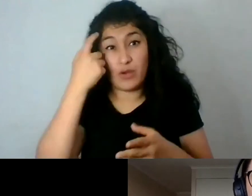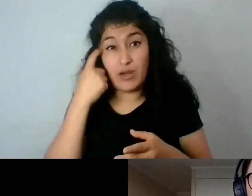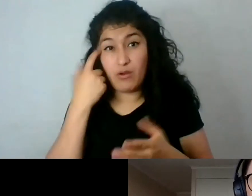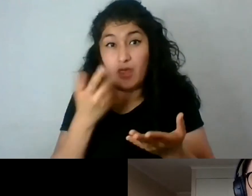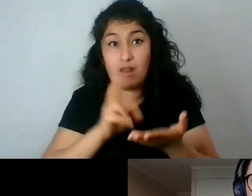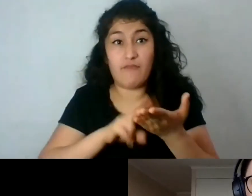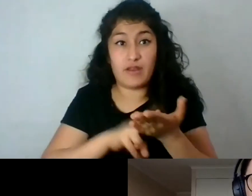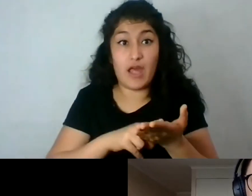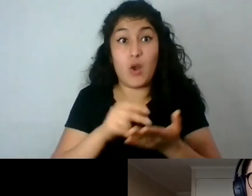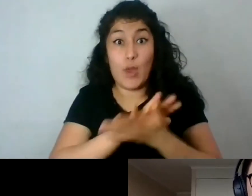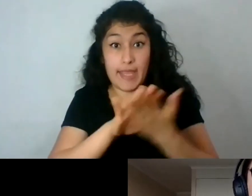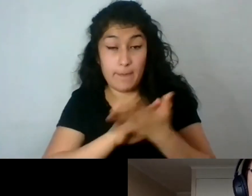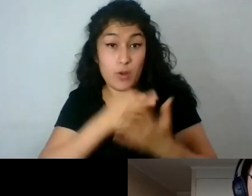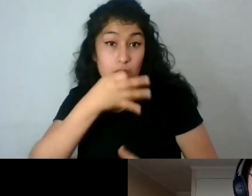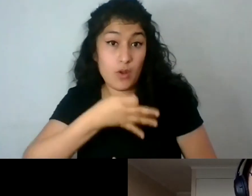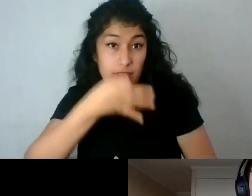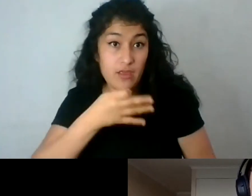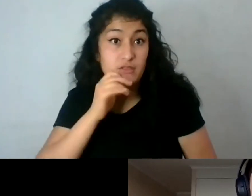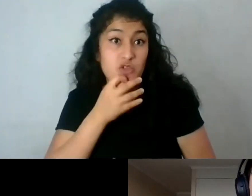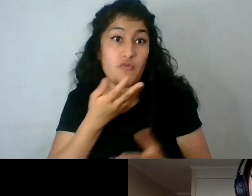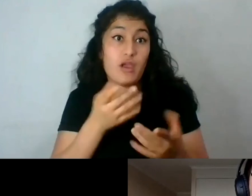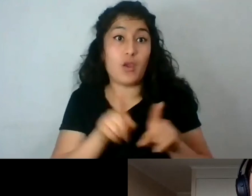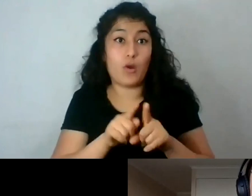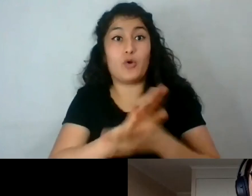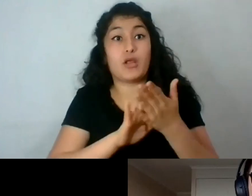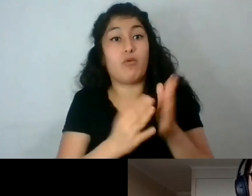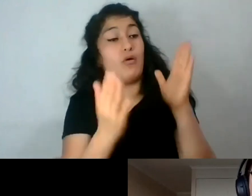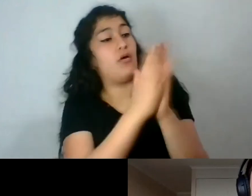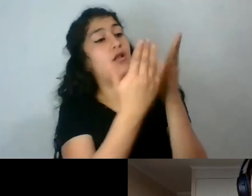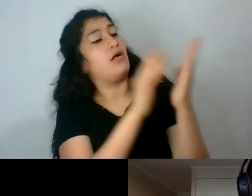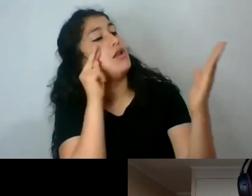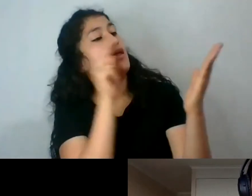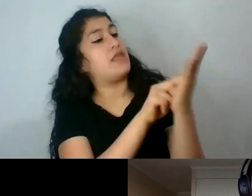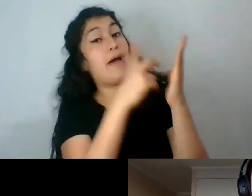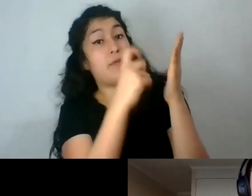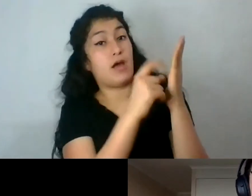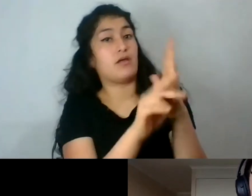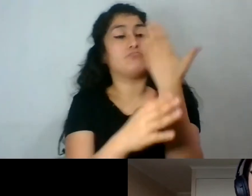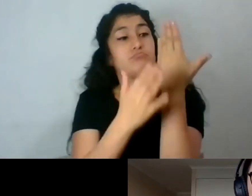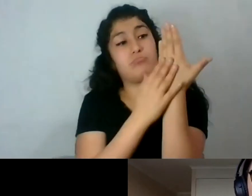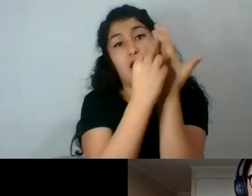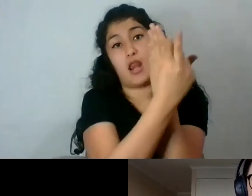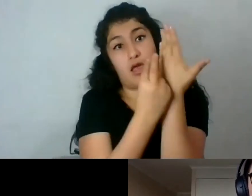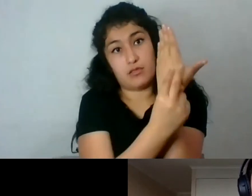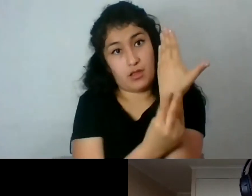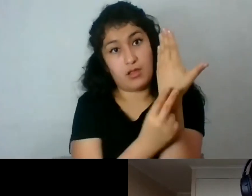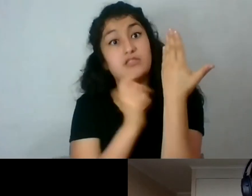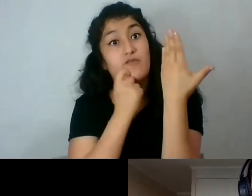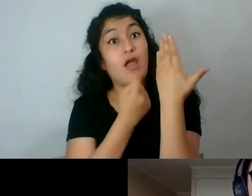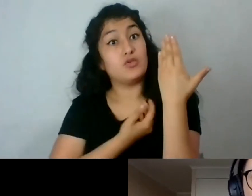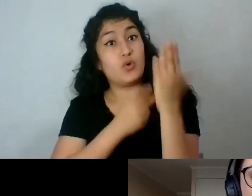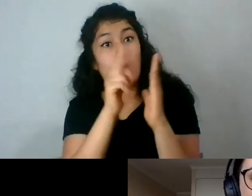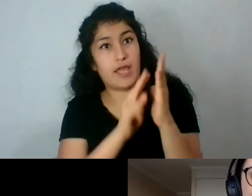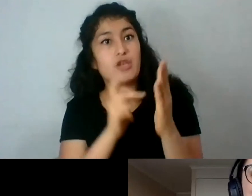ejemplos que yo les di son bien concretos, ¿no? Lo vemos en la tapa, en la contratapa, y son textos que yo leí. O sea, no